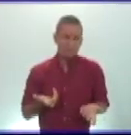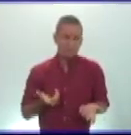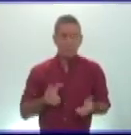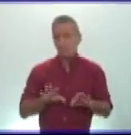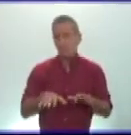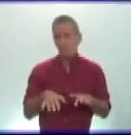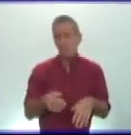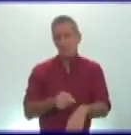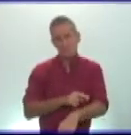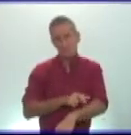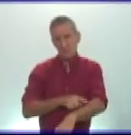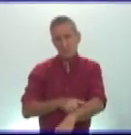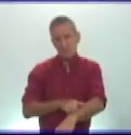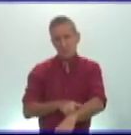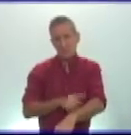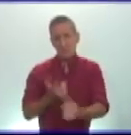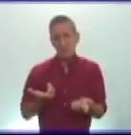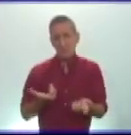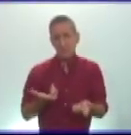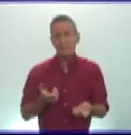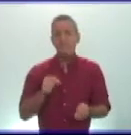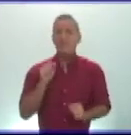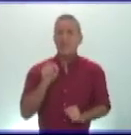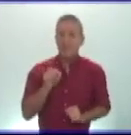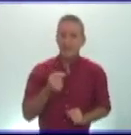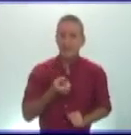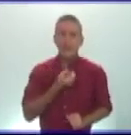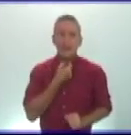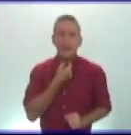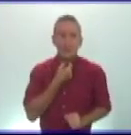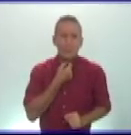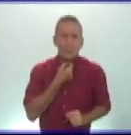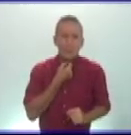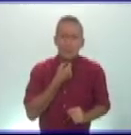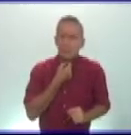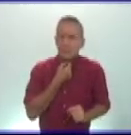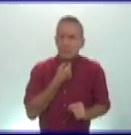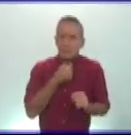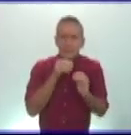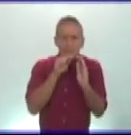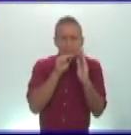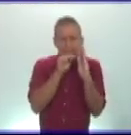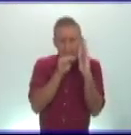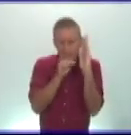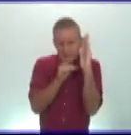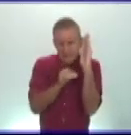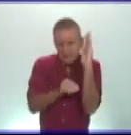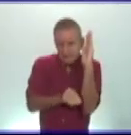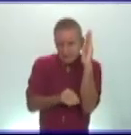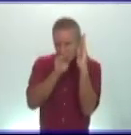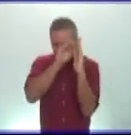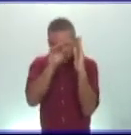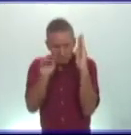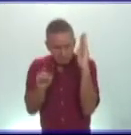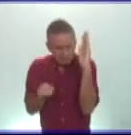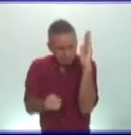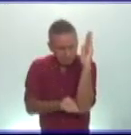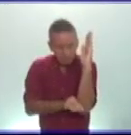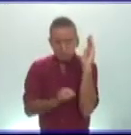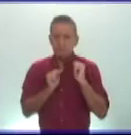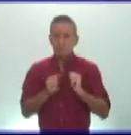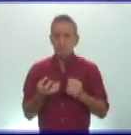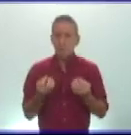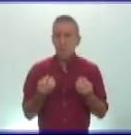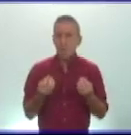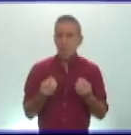raza determinada sino de ser pobre en extremo es decir era ese estatus social más bajo además muchos